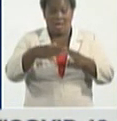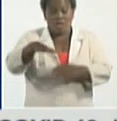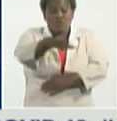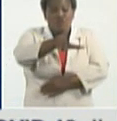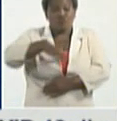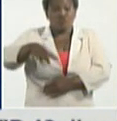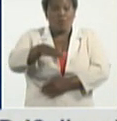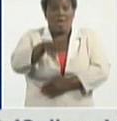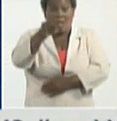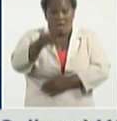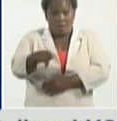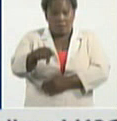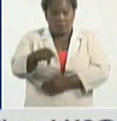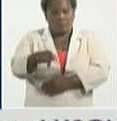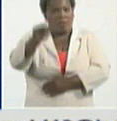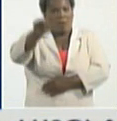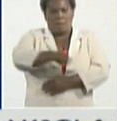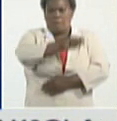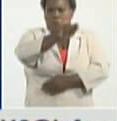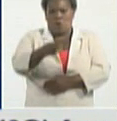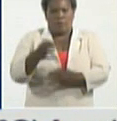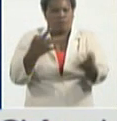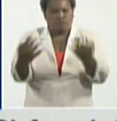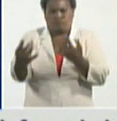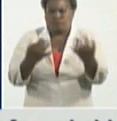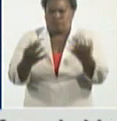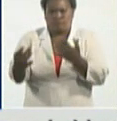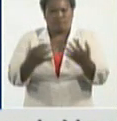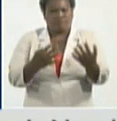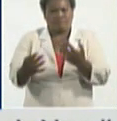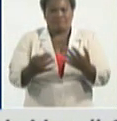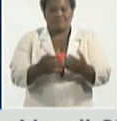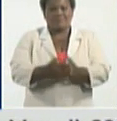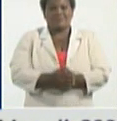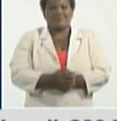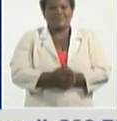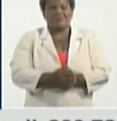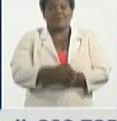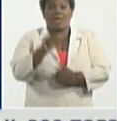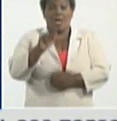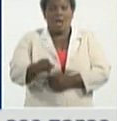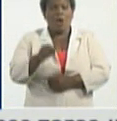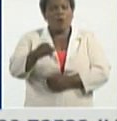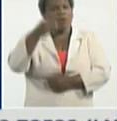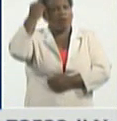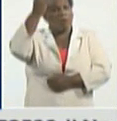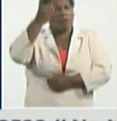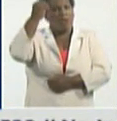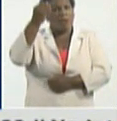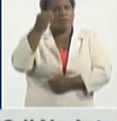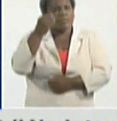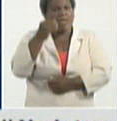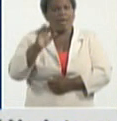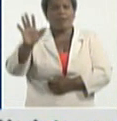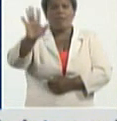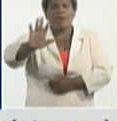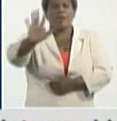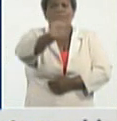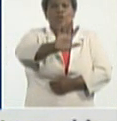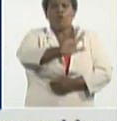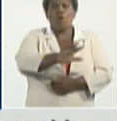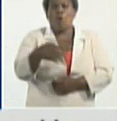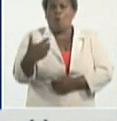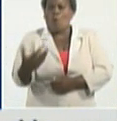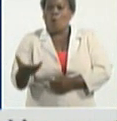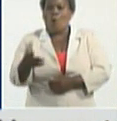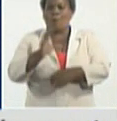produce el incremento. Vamos a aprovechar y evaluar el comportamiento por regiones, de